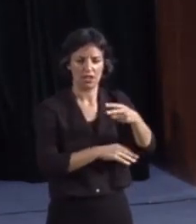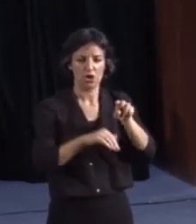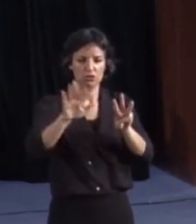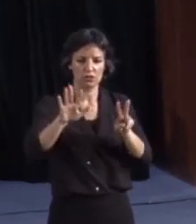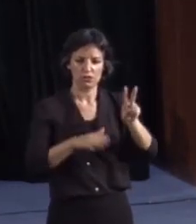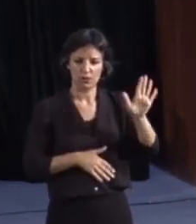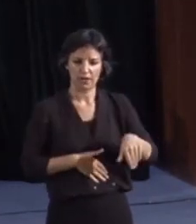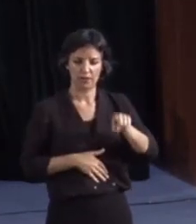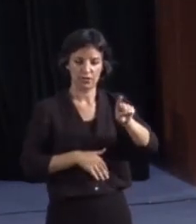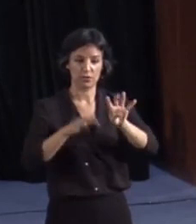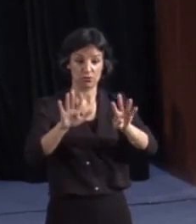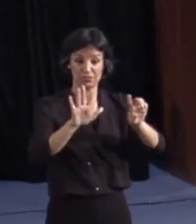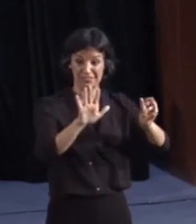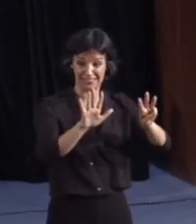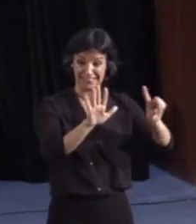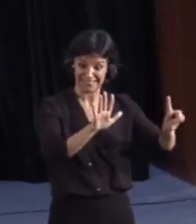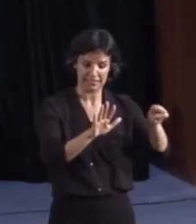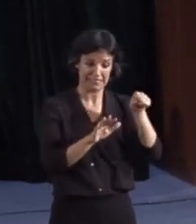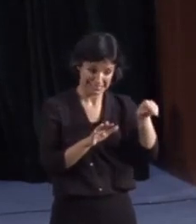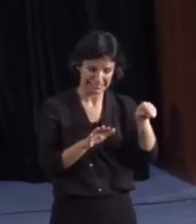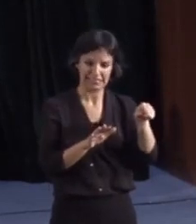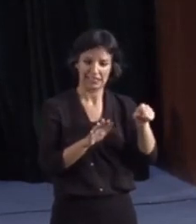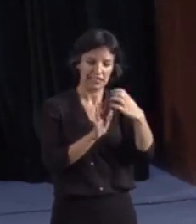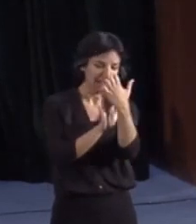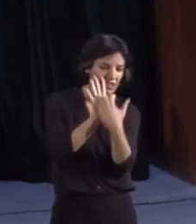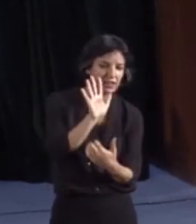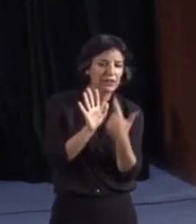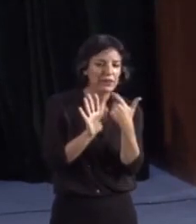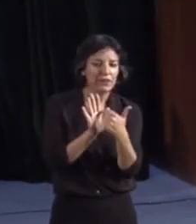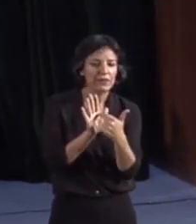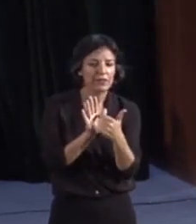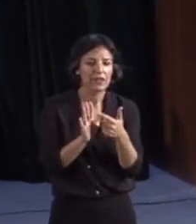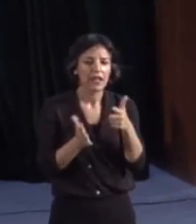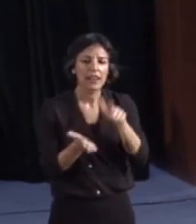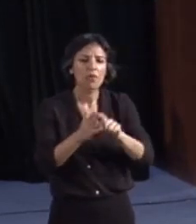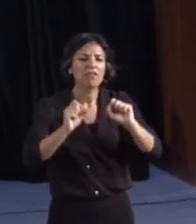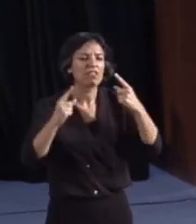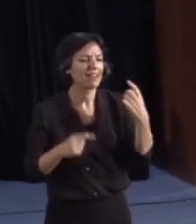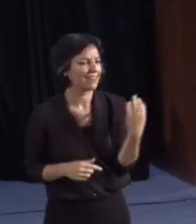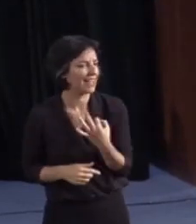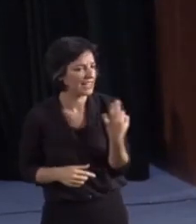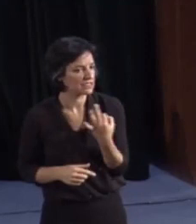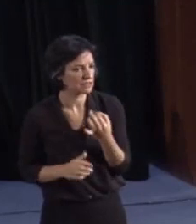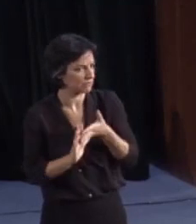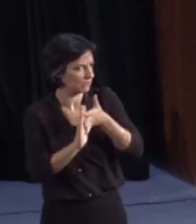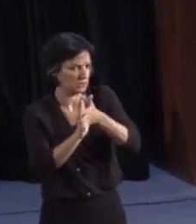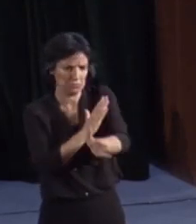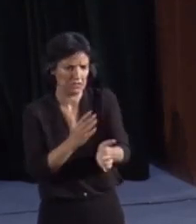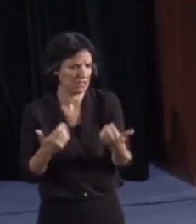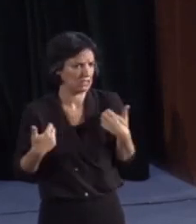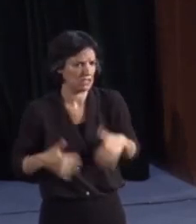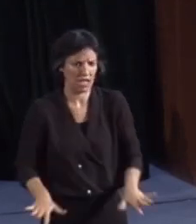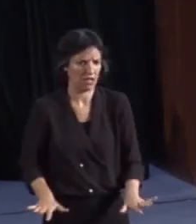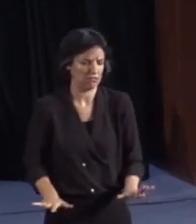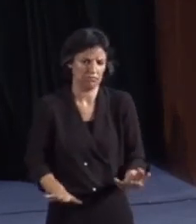1986 que establece la definición de lo que es una lengua oficial, elementos que cumple